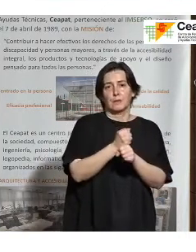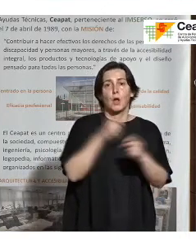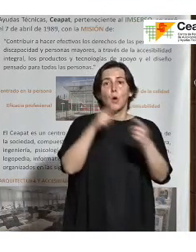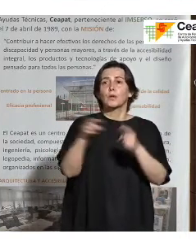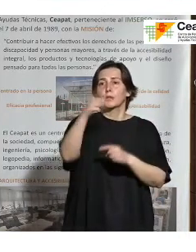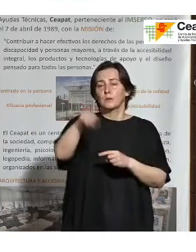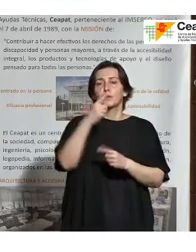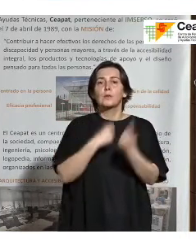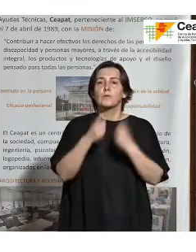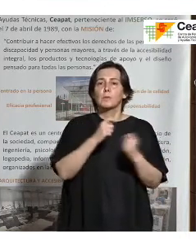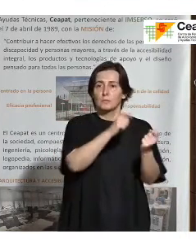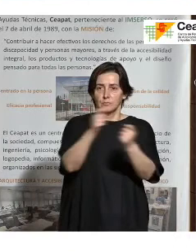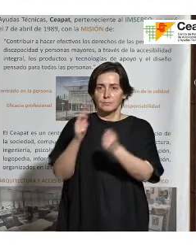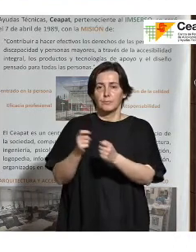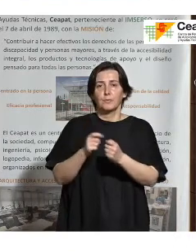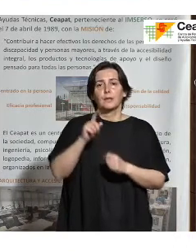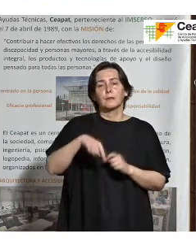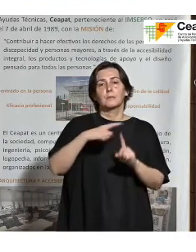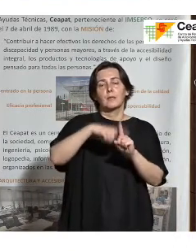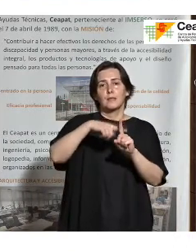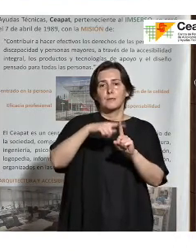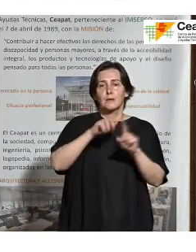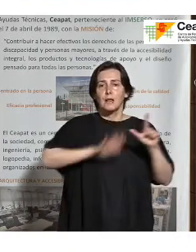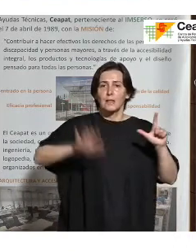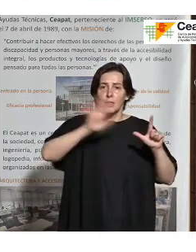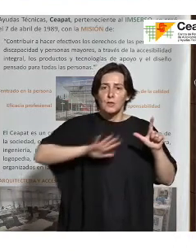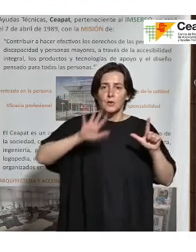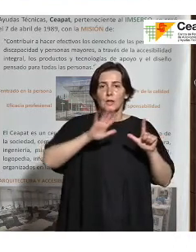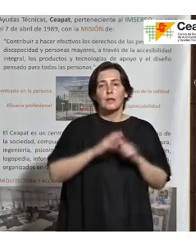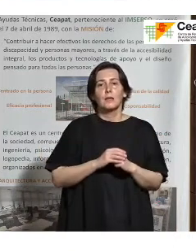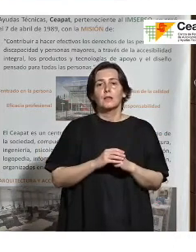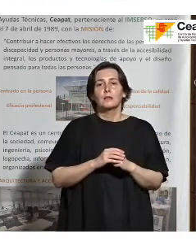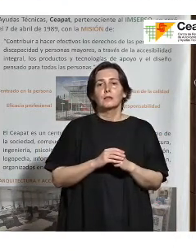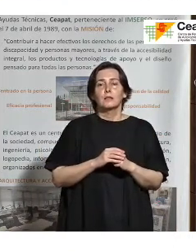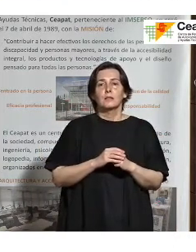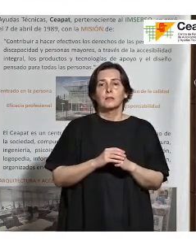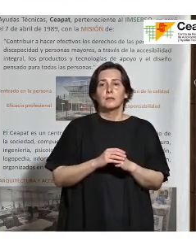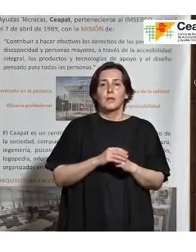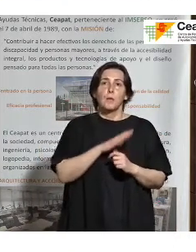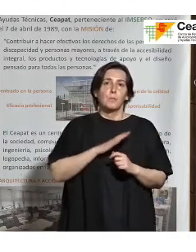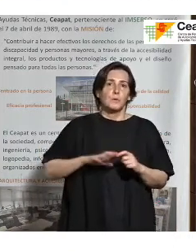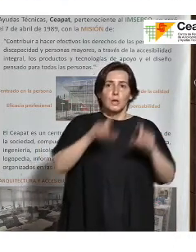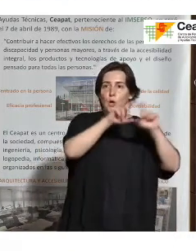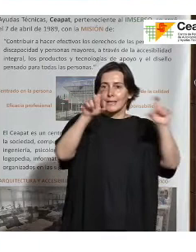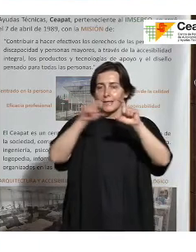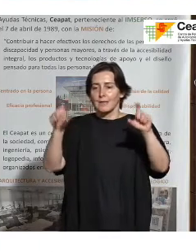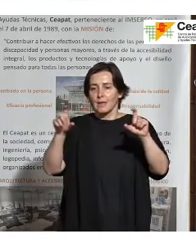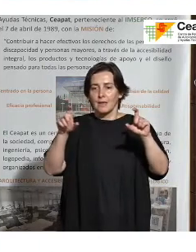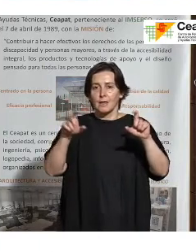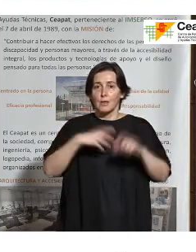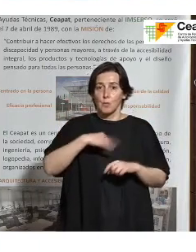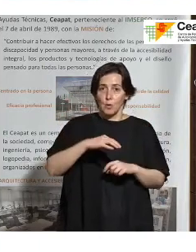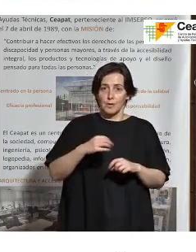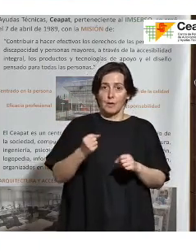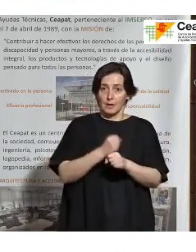informados y si quieren trabajar a nivel nacional y tienen alguna entidad a nivel nacional que pueda